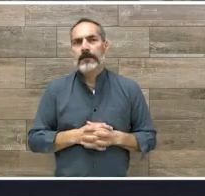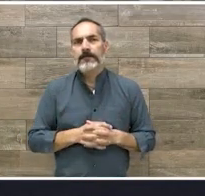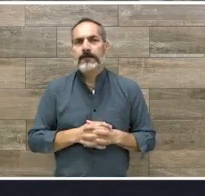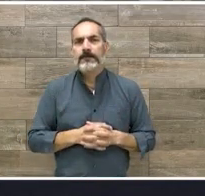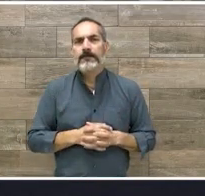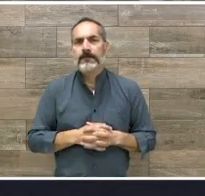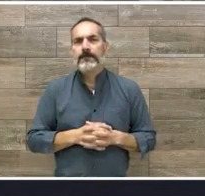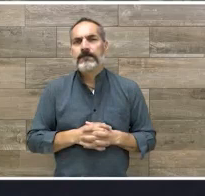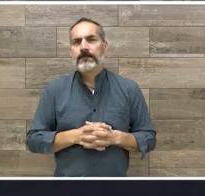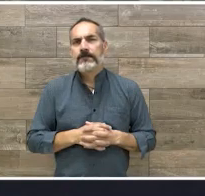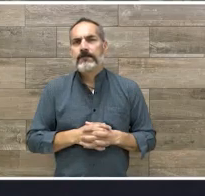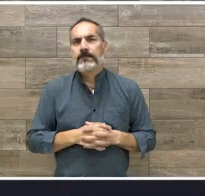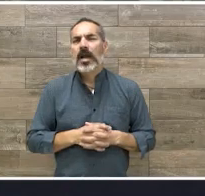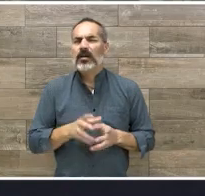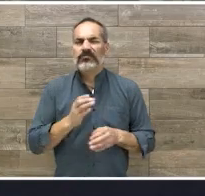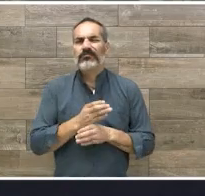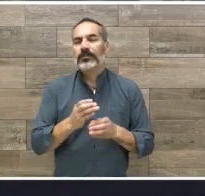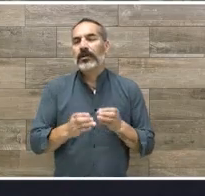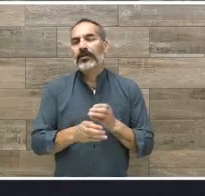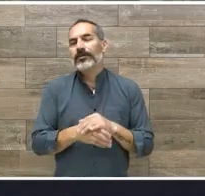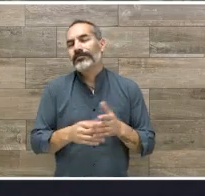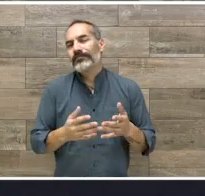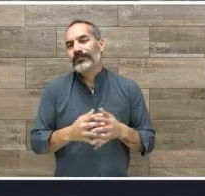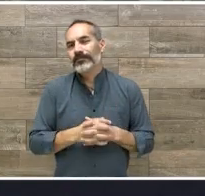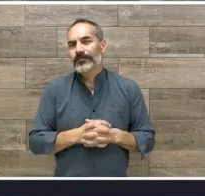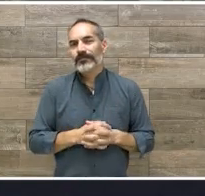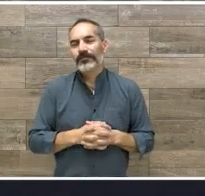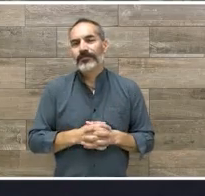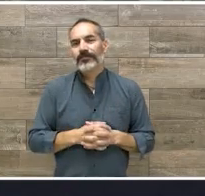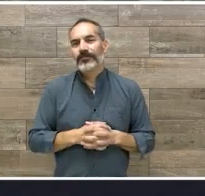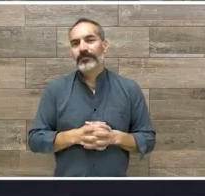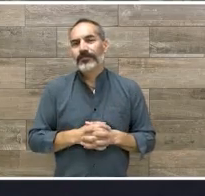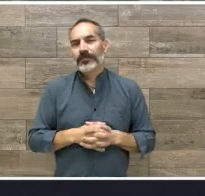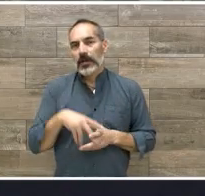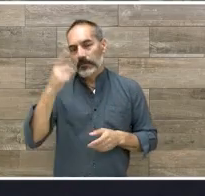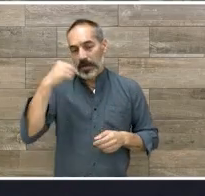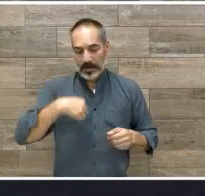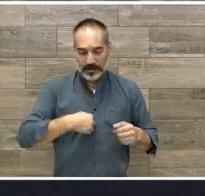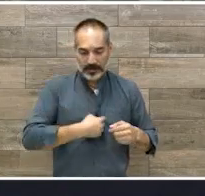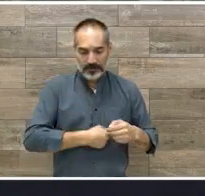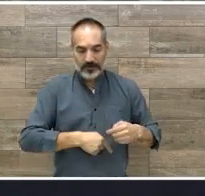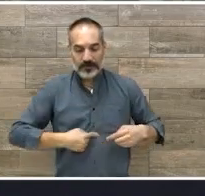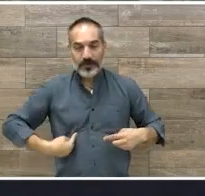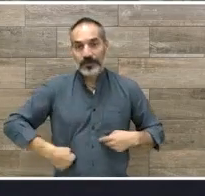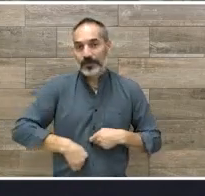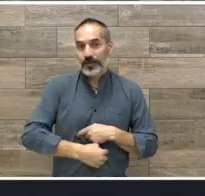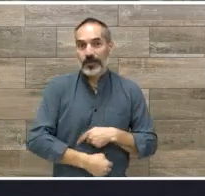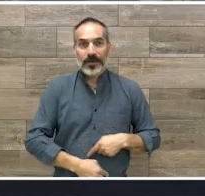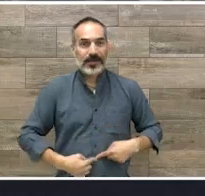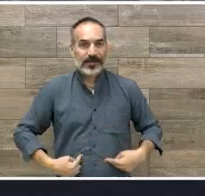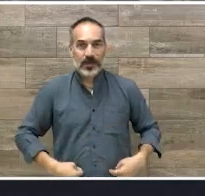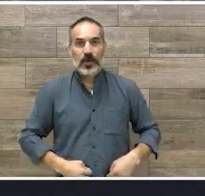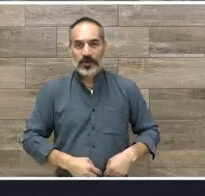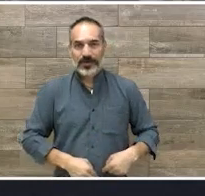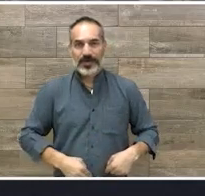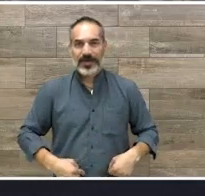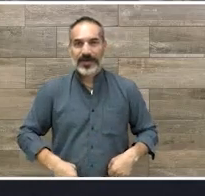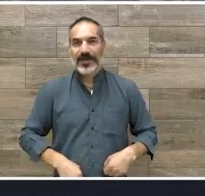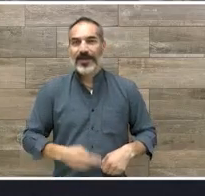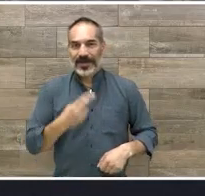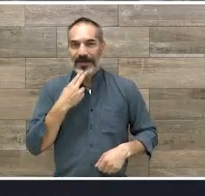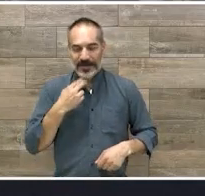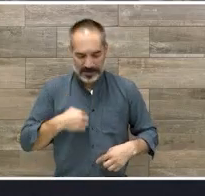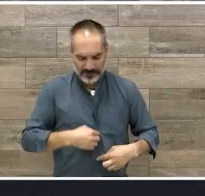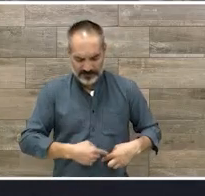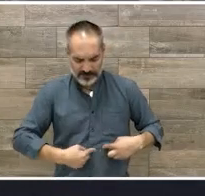fluctuaciones en el funcionamiento intestinal que actualmente se